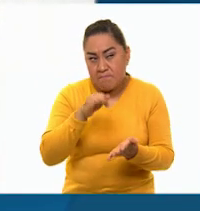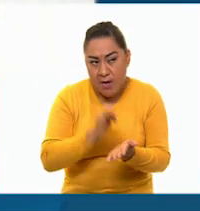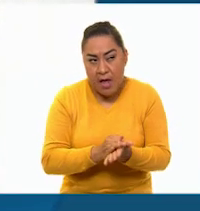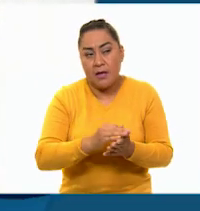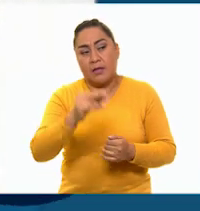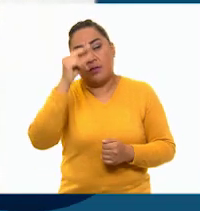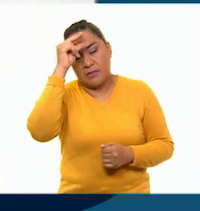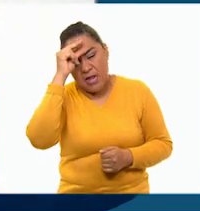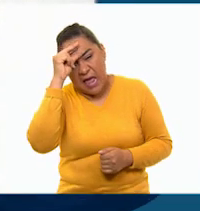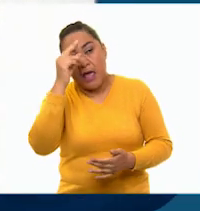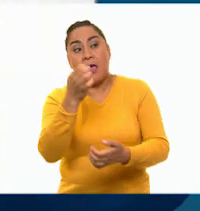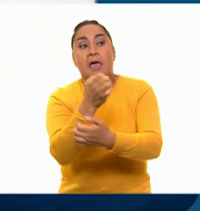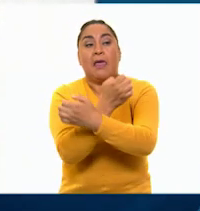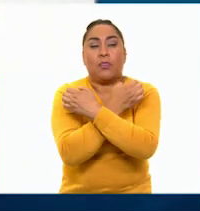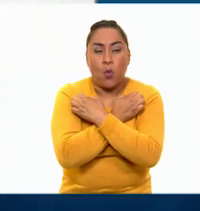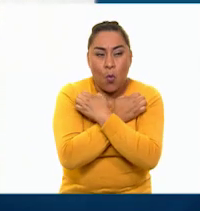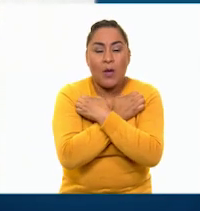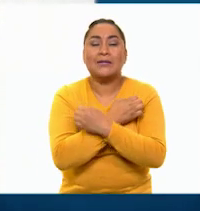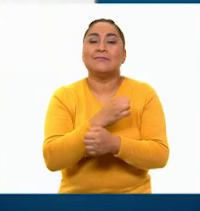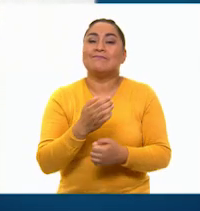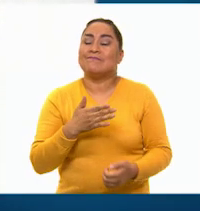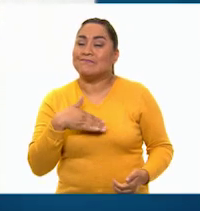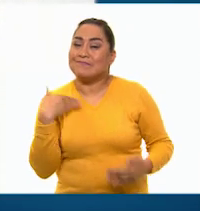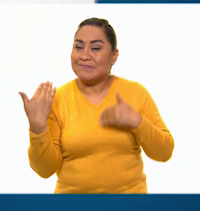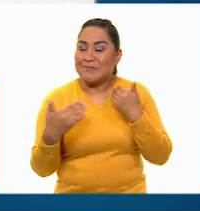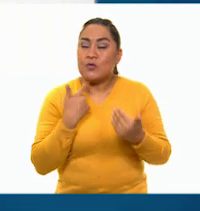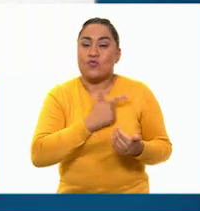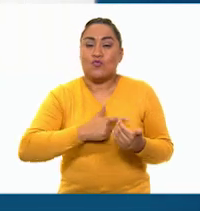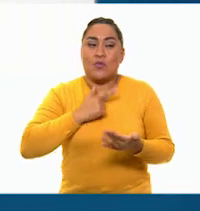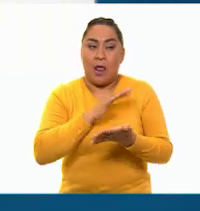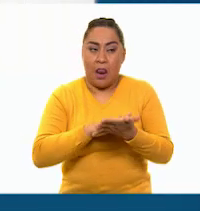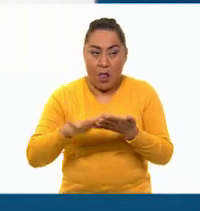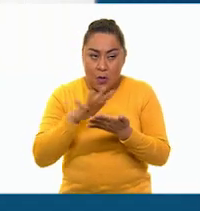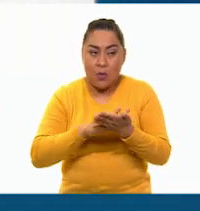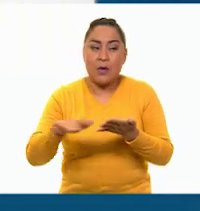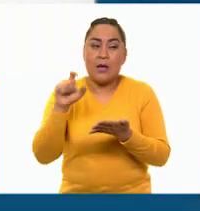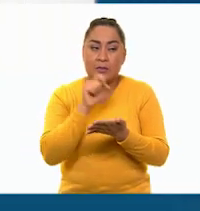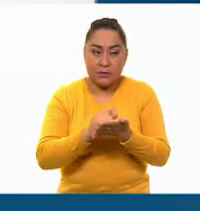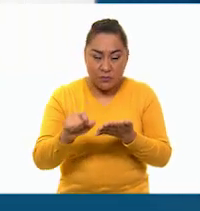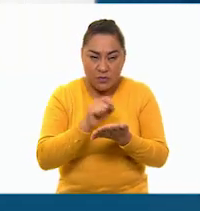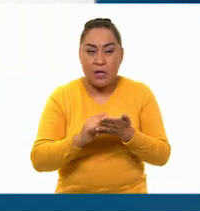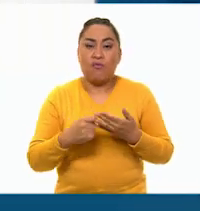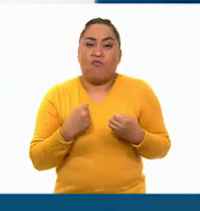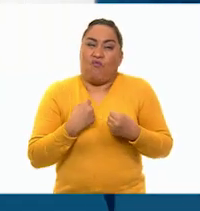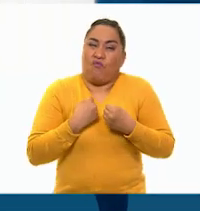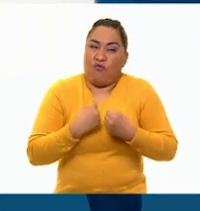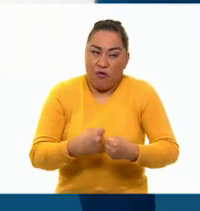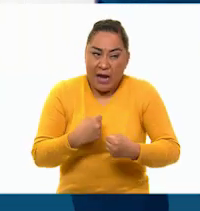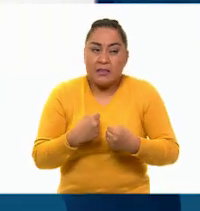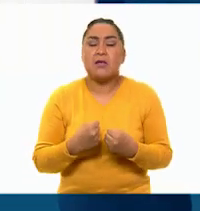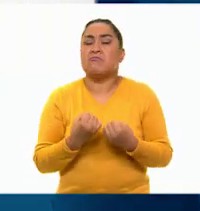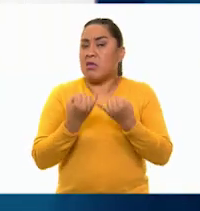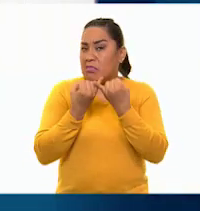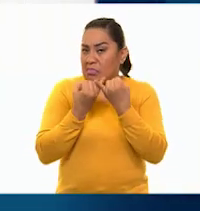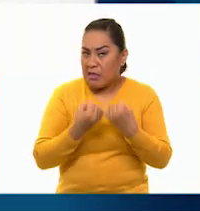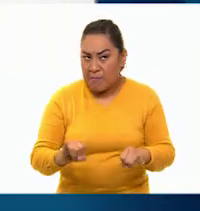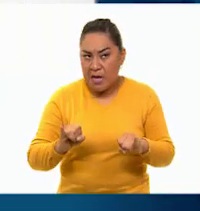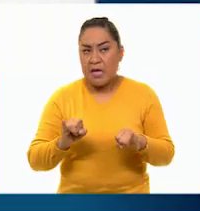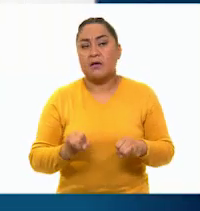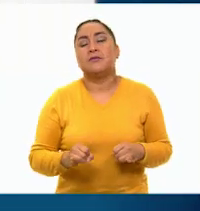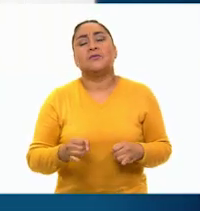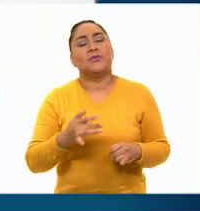inteligente, educada, entusiasmada por la lectura y la escritura, fuerte, independiente,